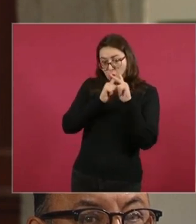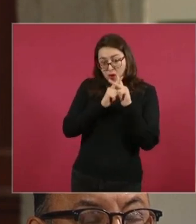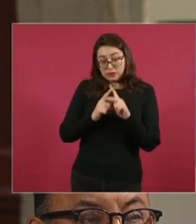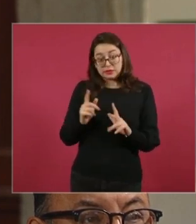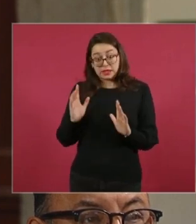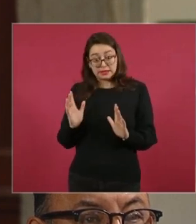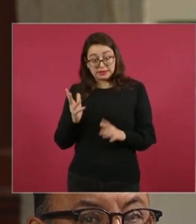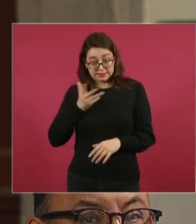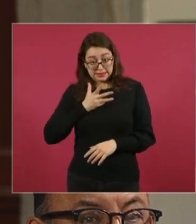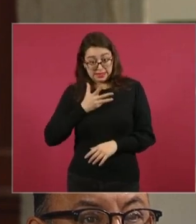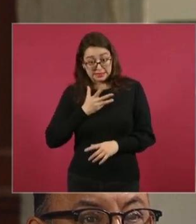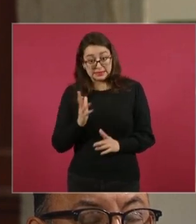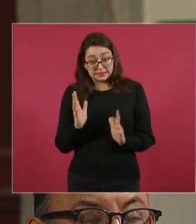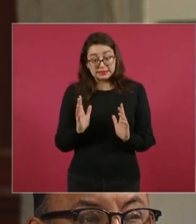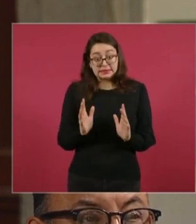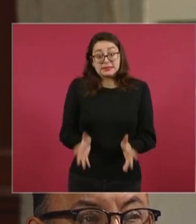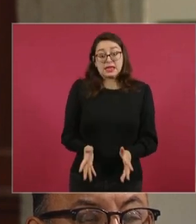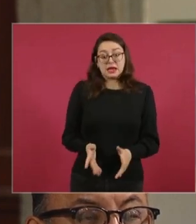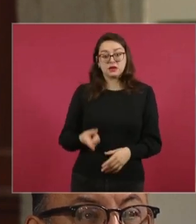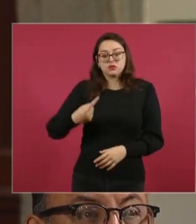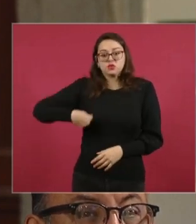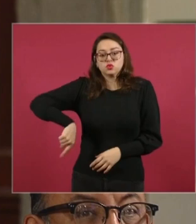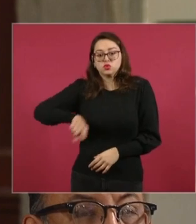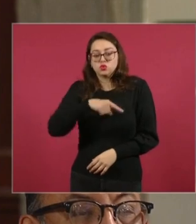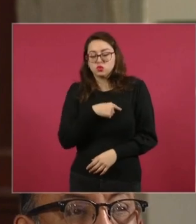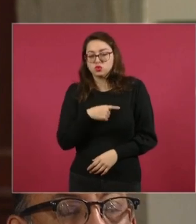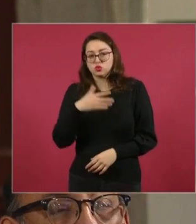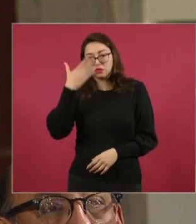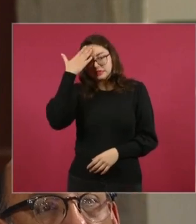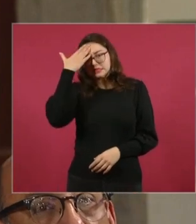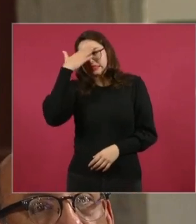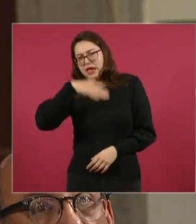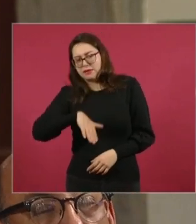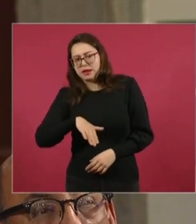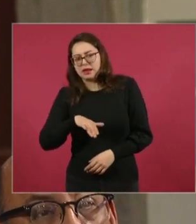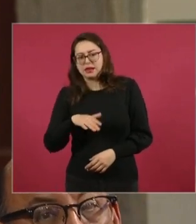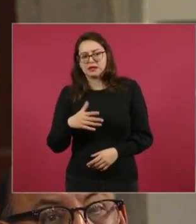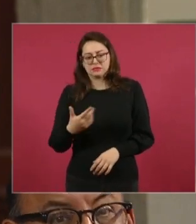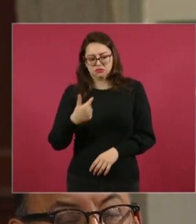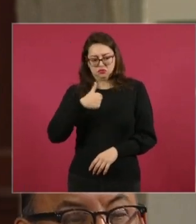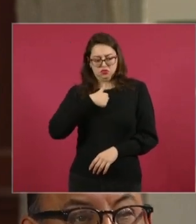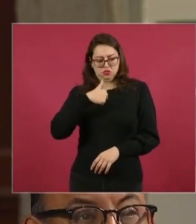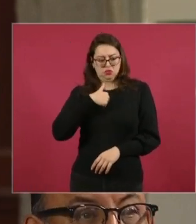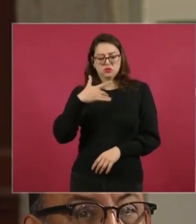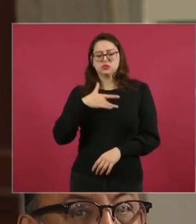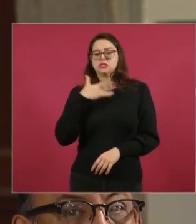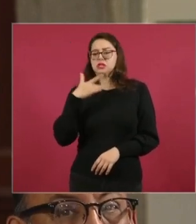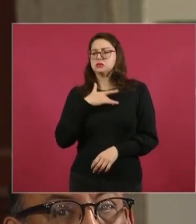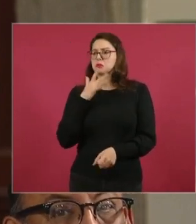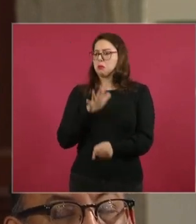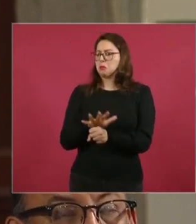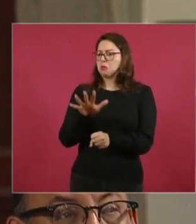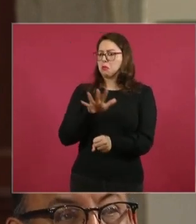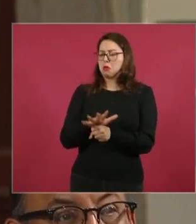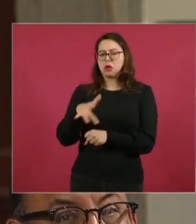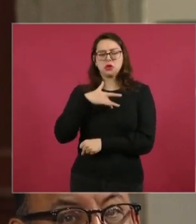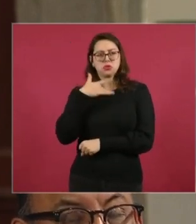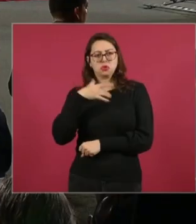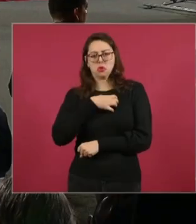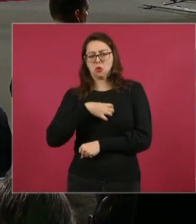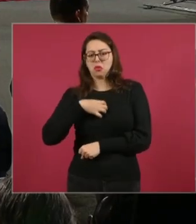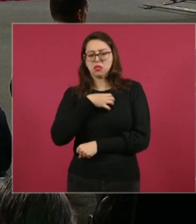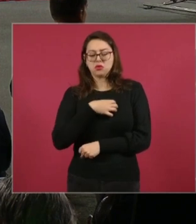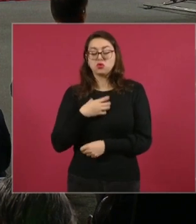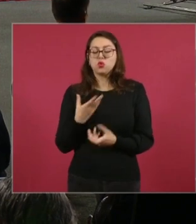definido y cómo podremos nosotros los mexicanos establecer nuestro índice de satisfacción al respecto.